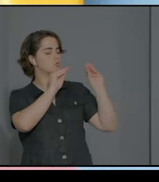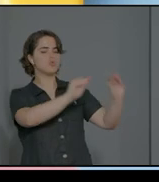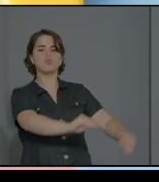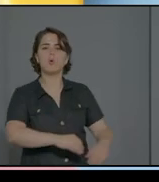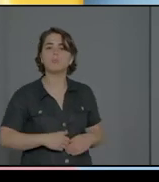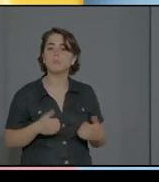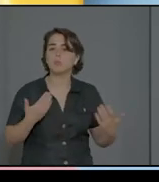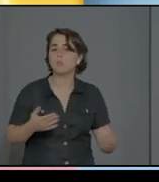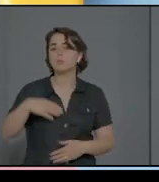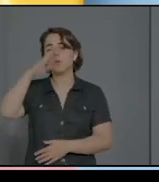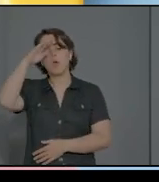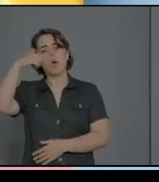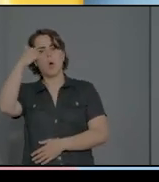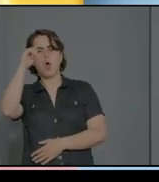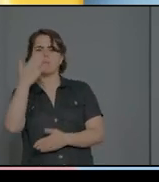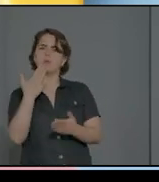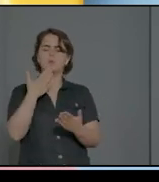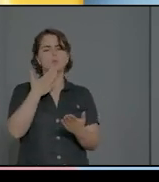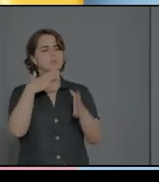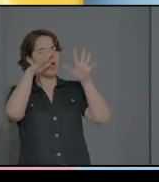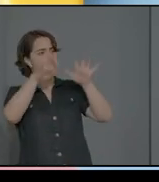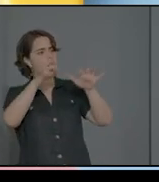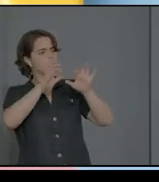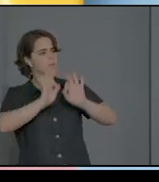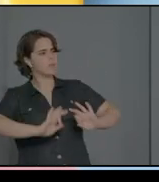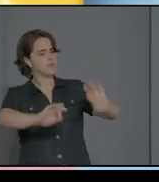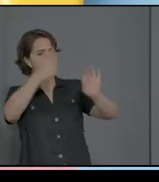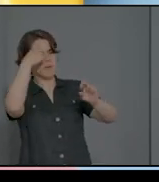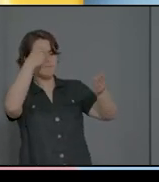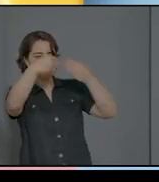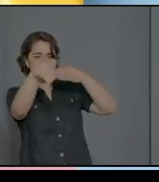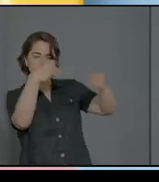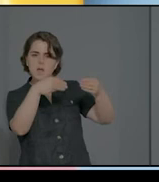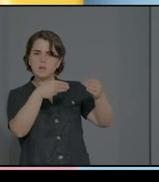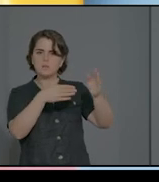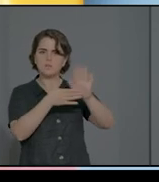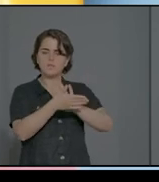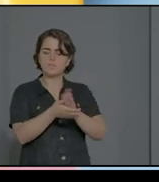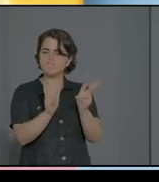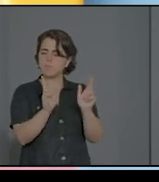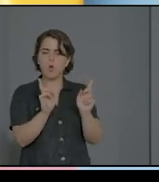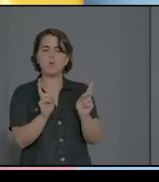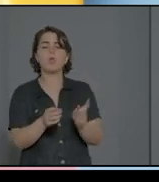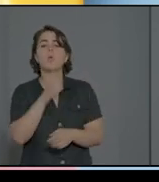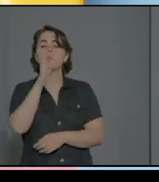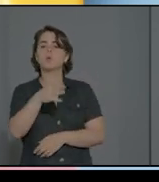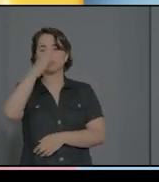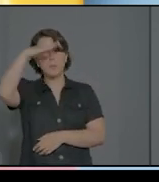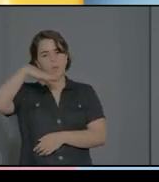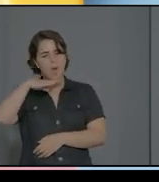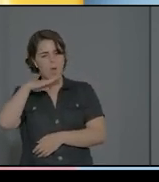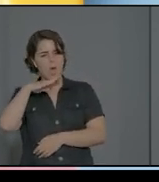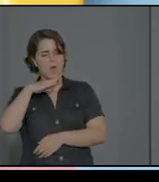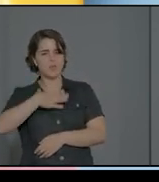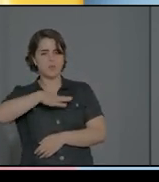cerebral que le permite ser muy flexible. Por lo tanto, el padre puede ser una madre muy buena, pero tiene que